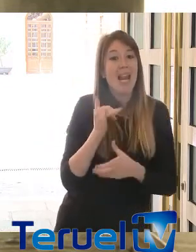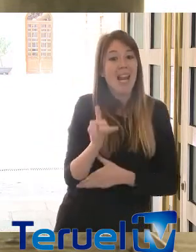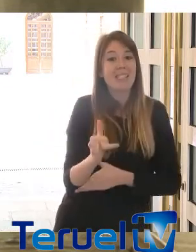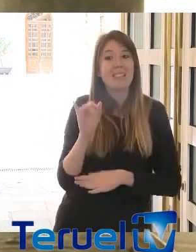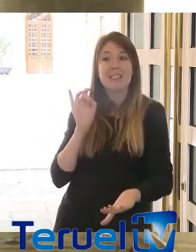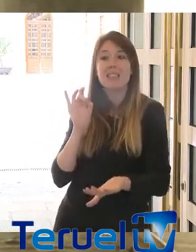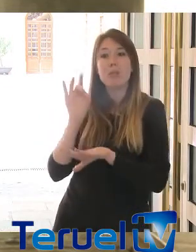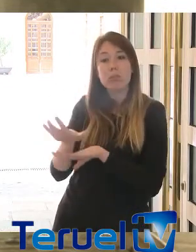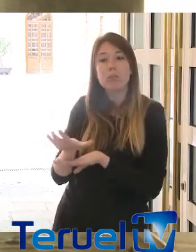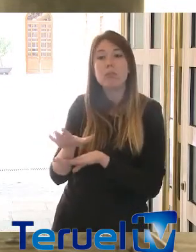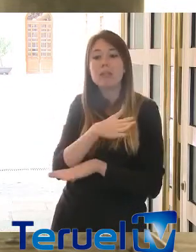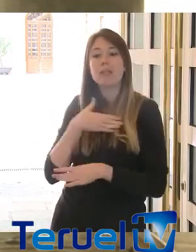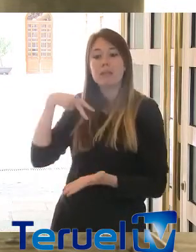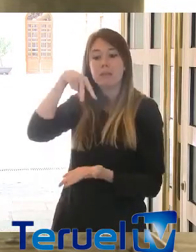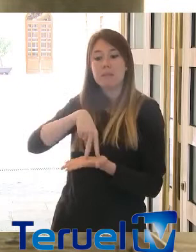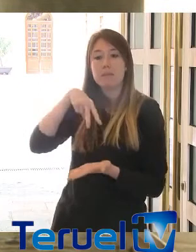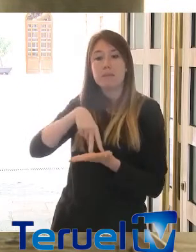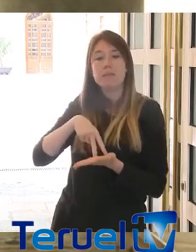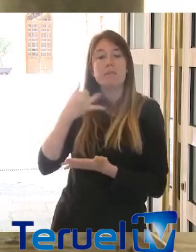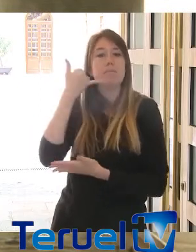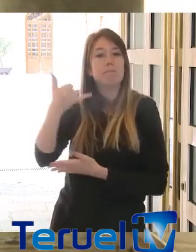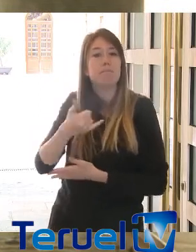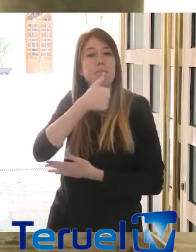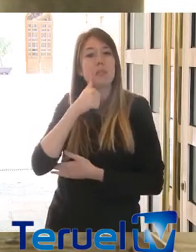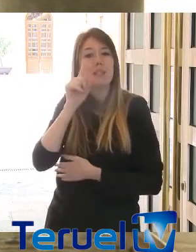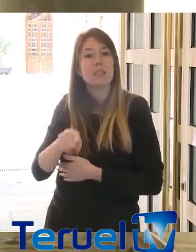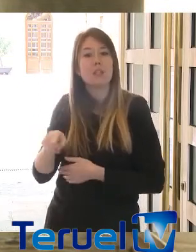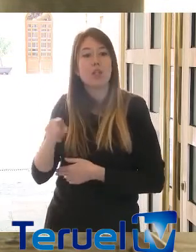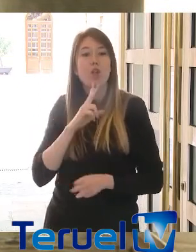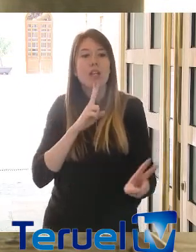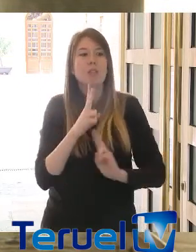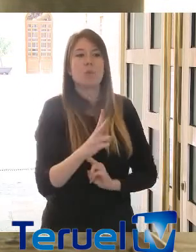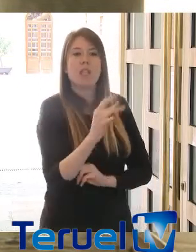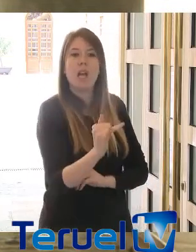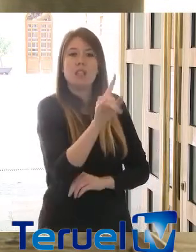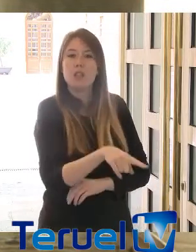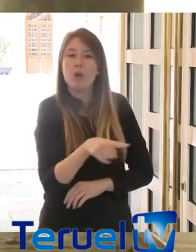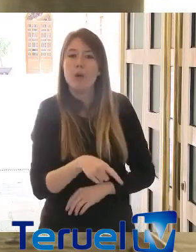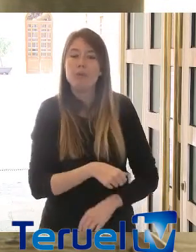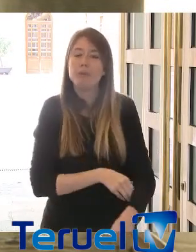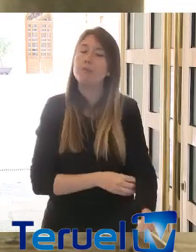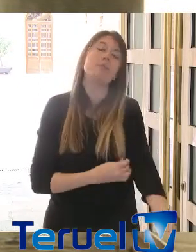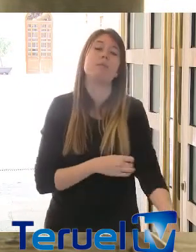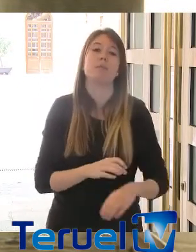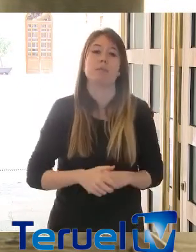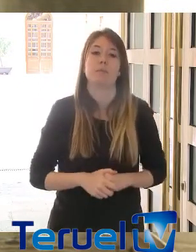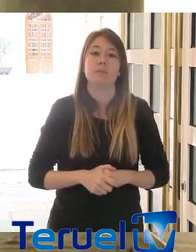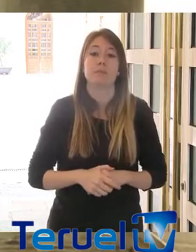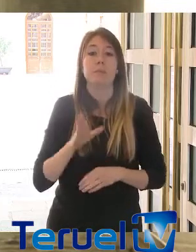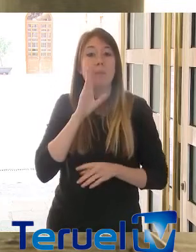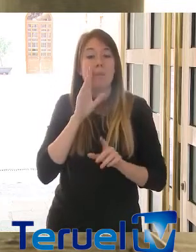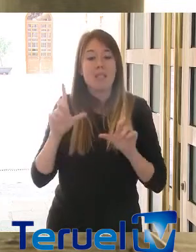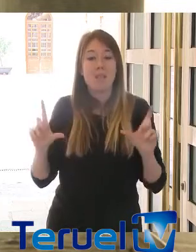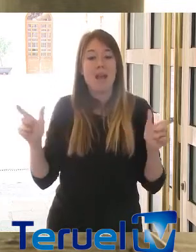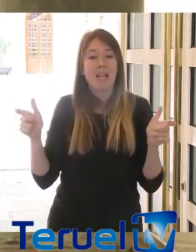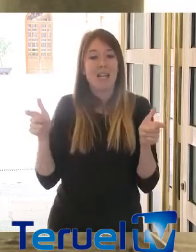reuniones. Recuerda que sí han sido llamados por Pedro Sánchez. ¿Ya les ha contestado o qué previsión tiene al respecto? Estas reuniones